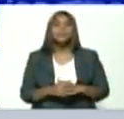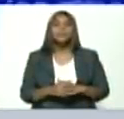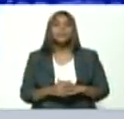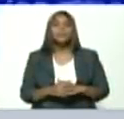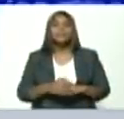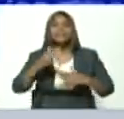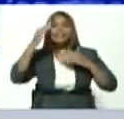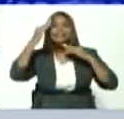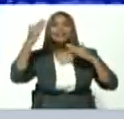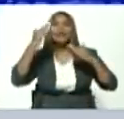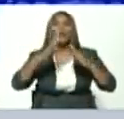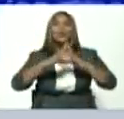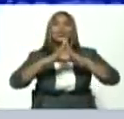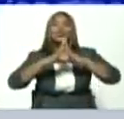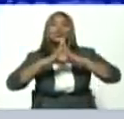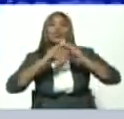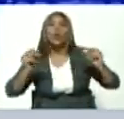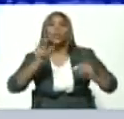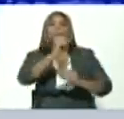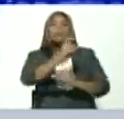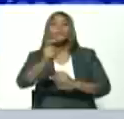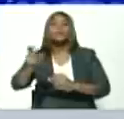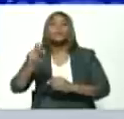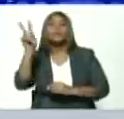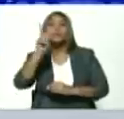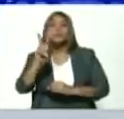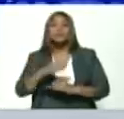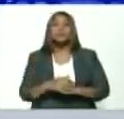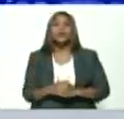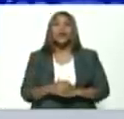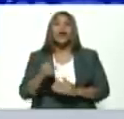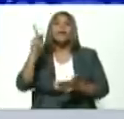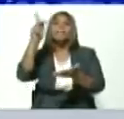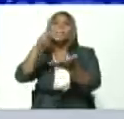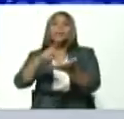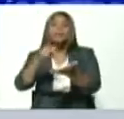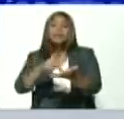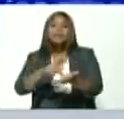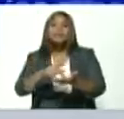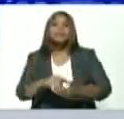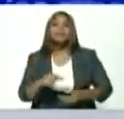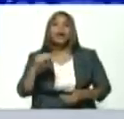Saludo a todas y a todos los compañeros y compañeras que están presentes y los que están